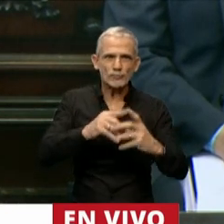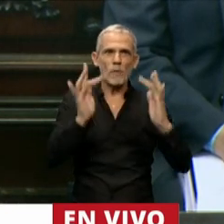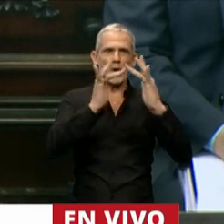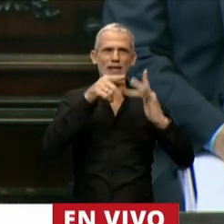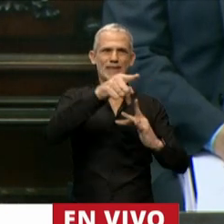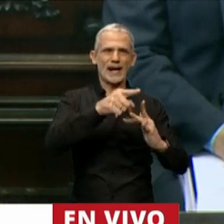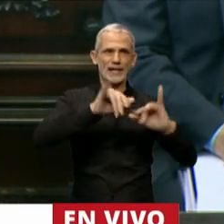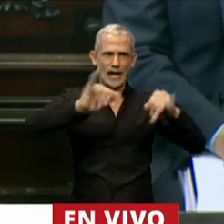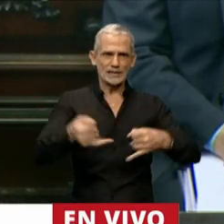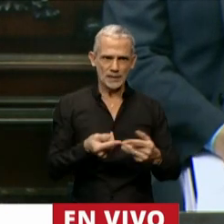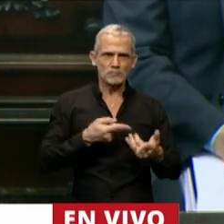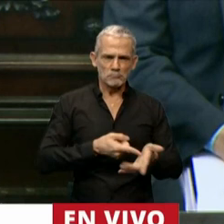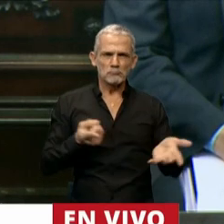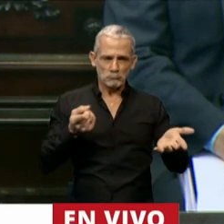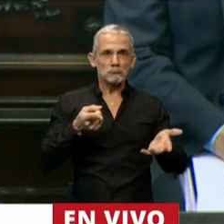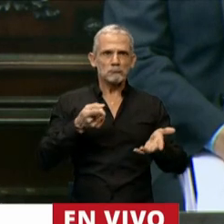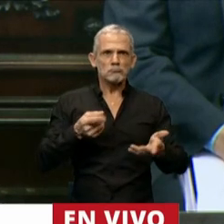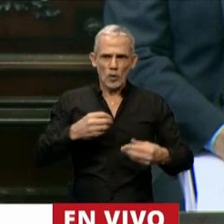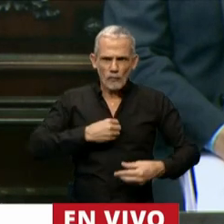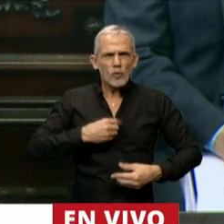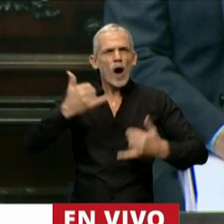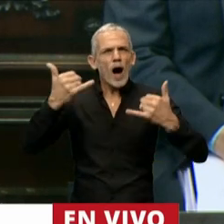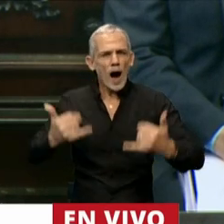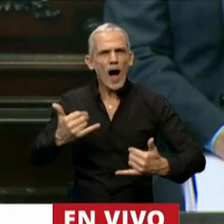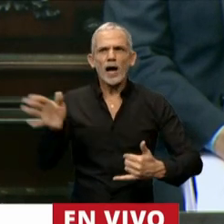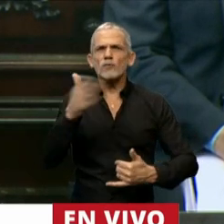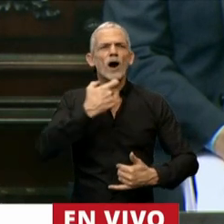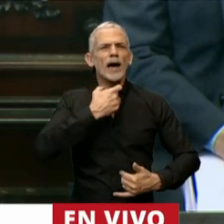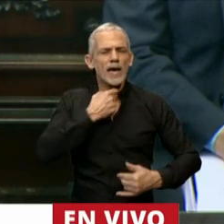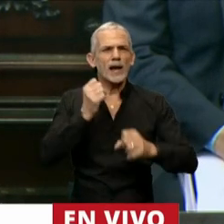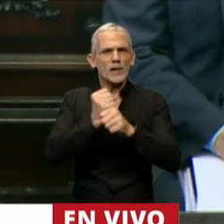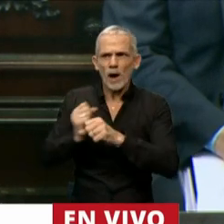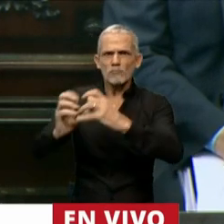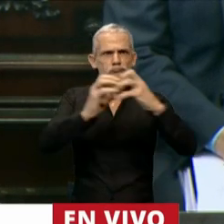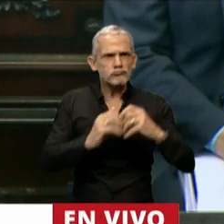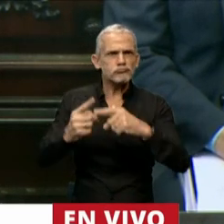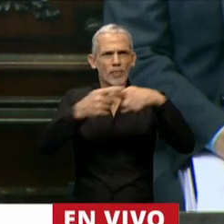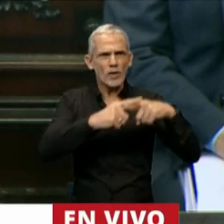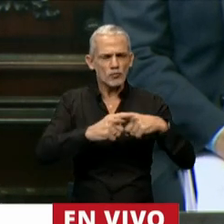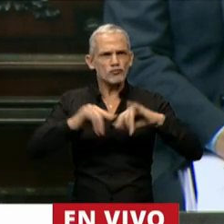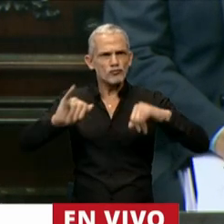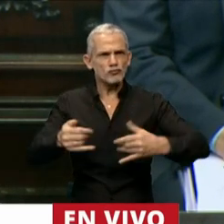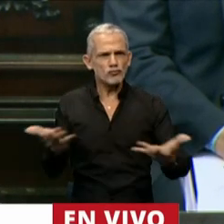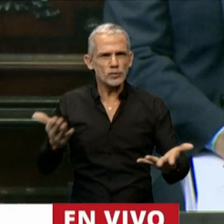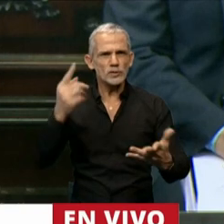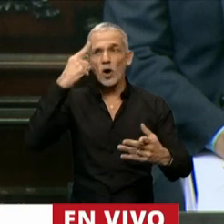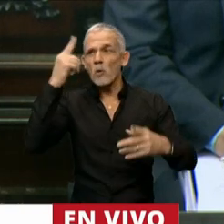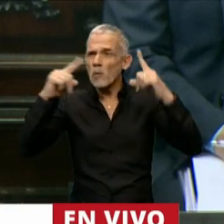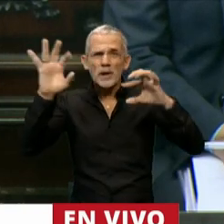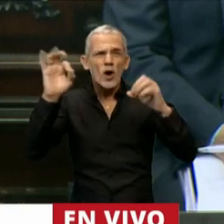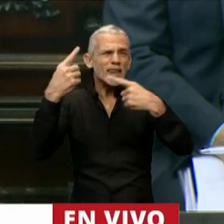importante destacarlo, la vocación democrática, la vocación de la discusión, el disenso,